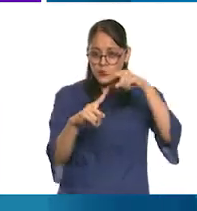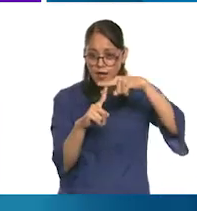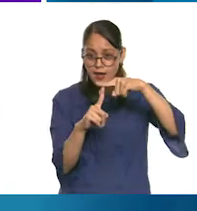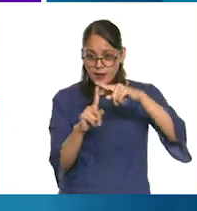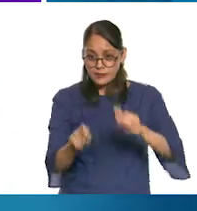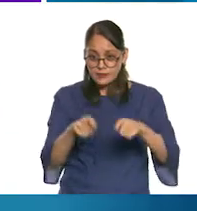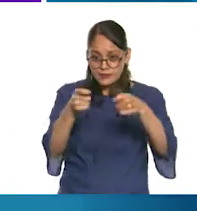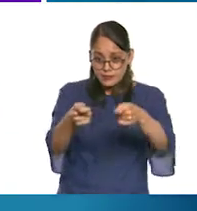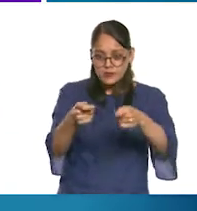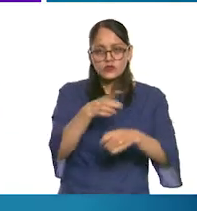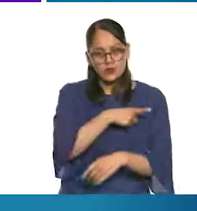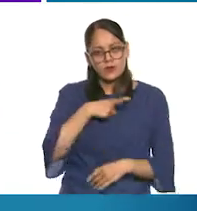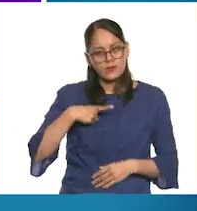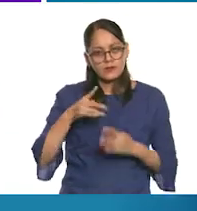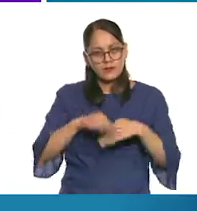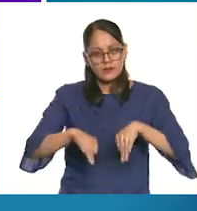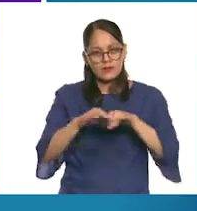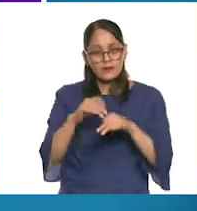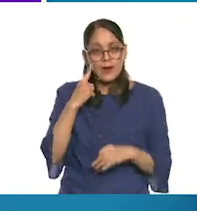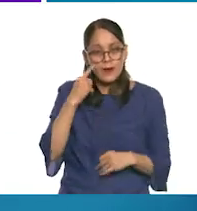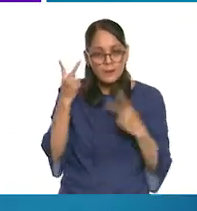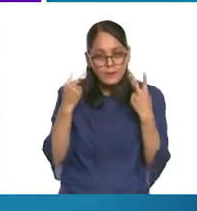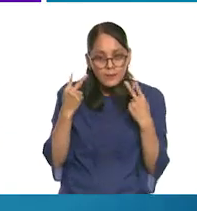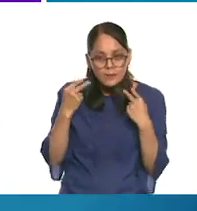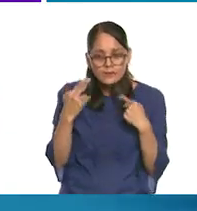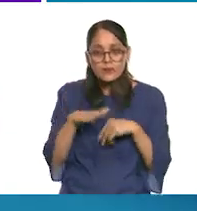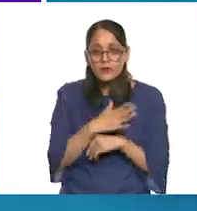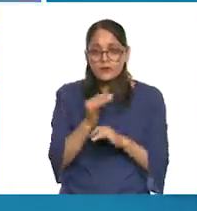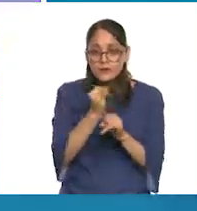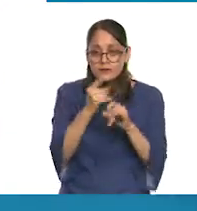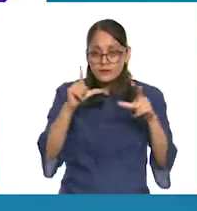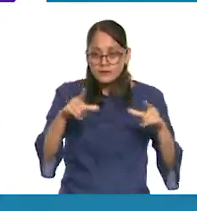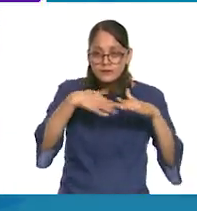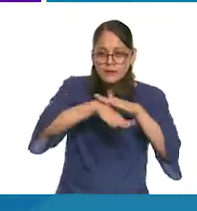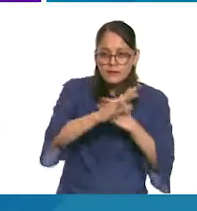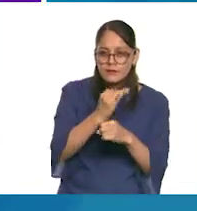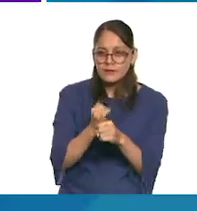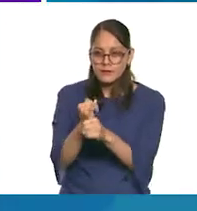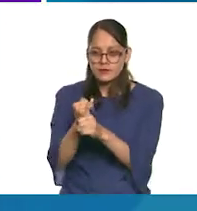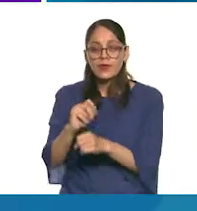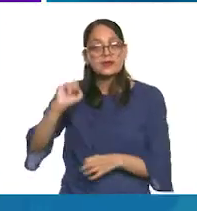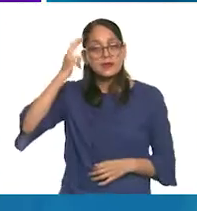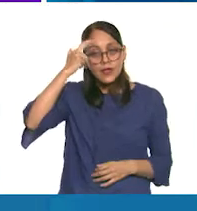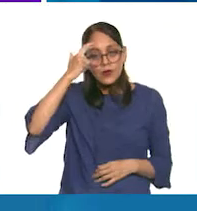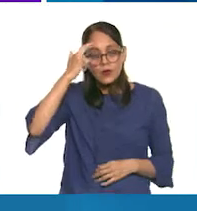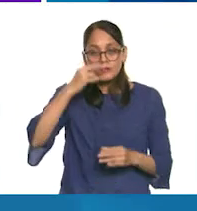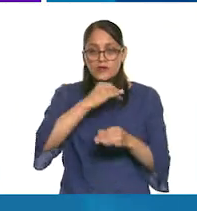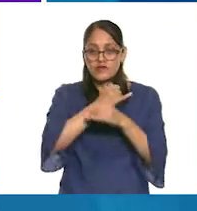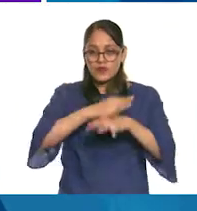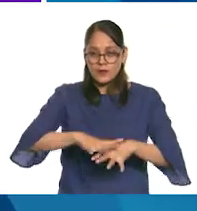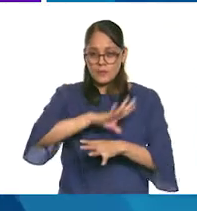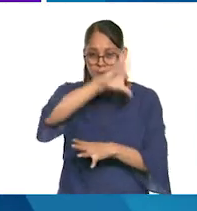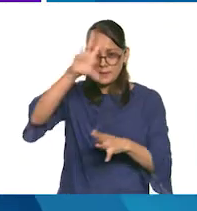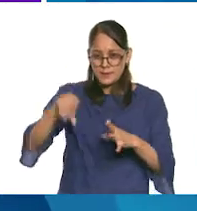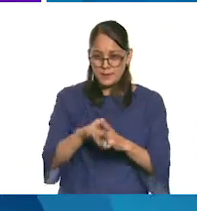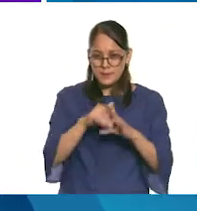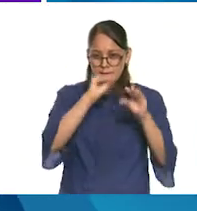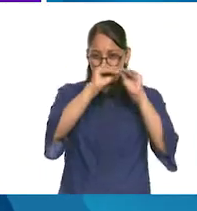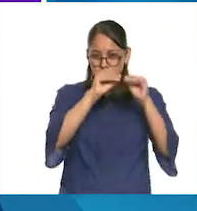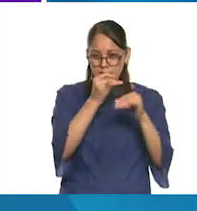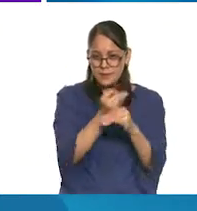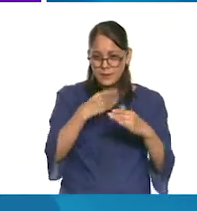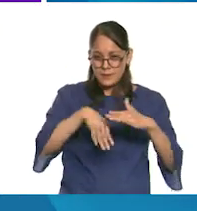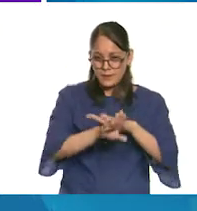escolares, debes tener mucho ojo con los sitios que consultas. Recuerda que no todos los datos que se publican en la red